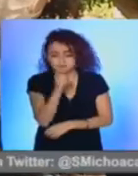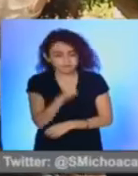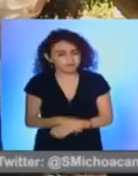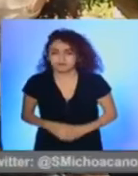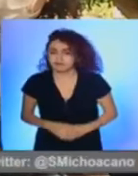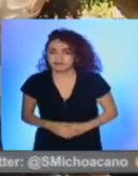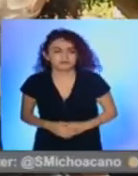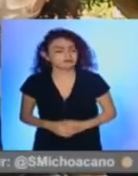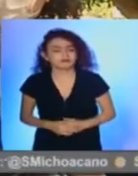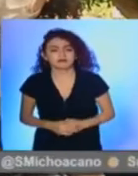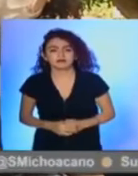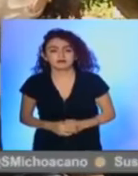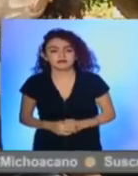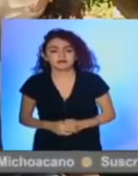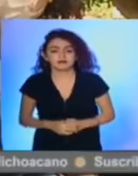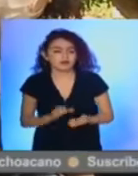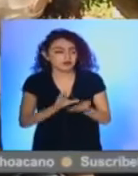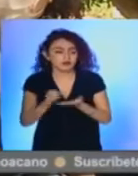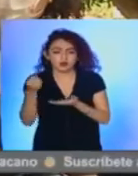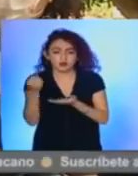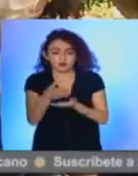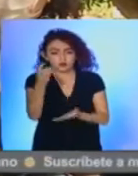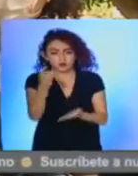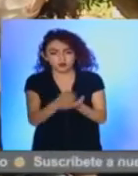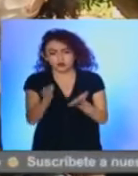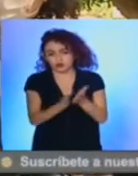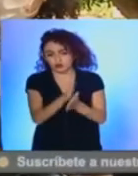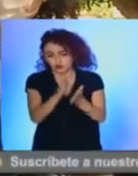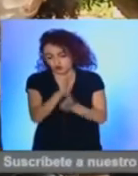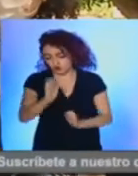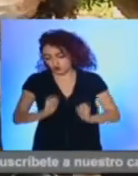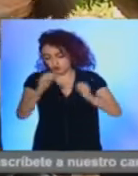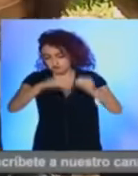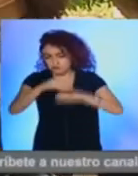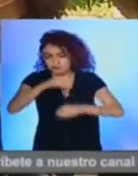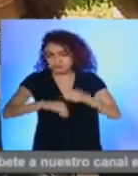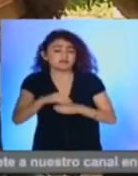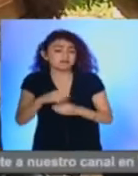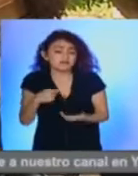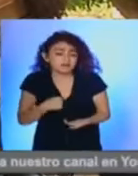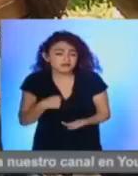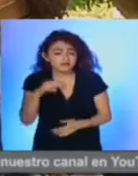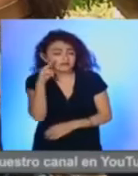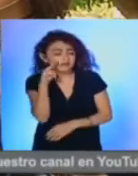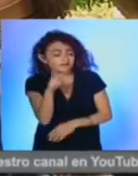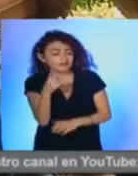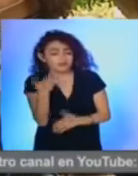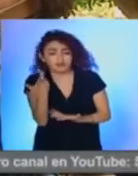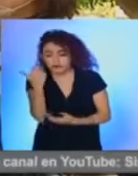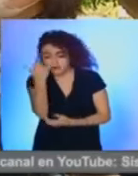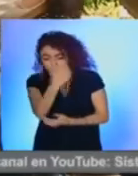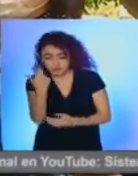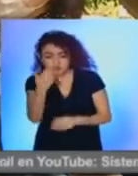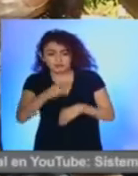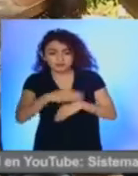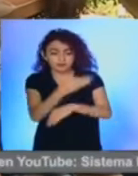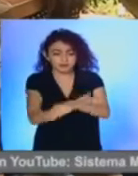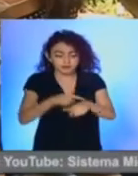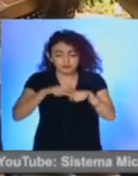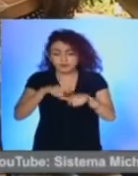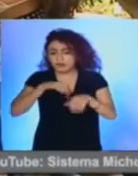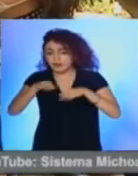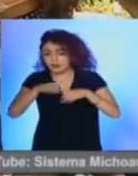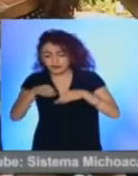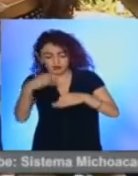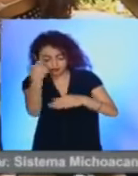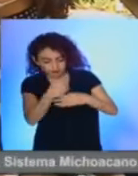nada, que no sea inversión en una obra pública. Entonces lo que yo estoy viendo, y más tarde vamos a seguir trabajando en